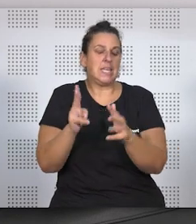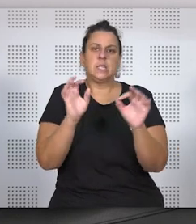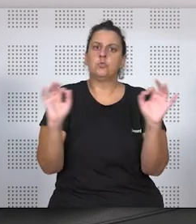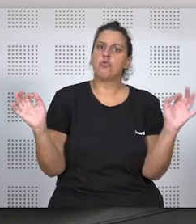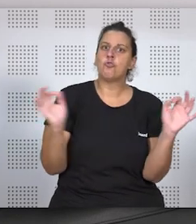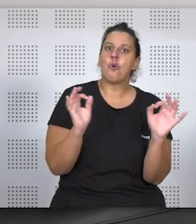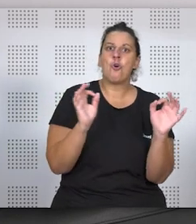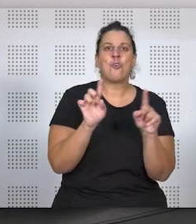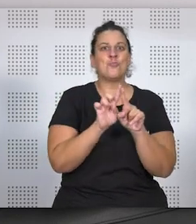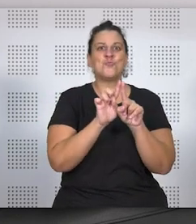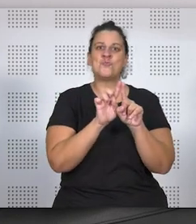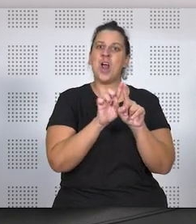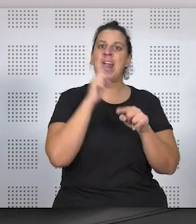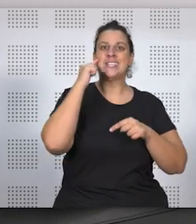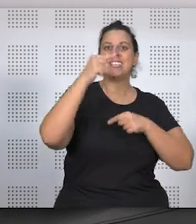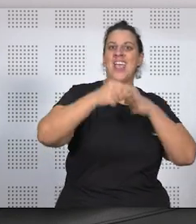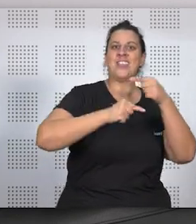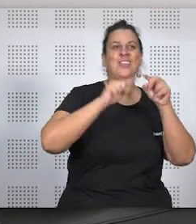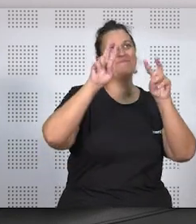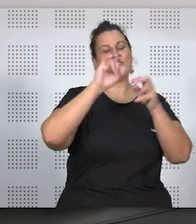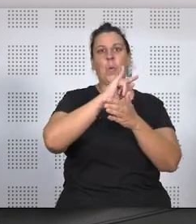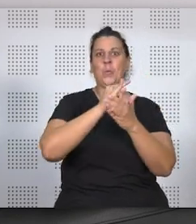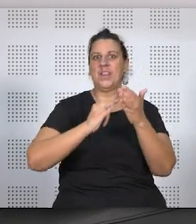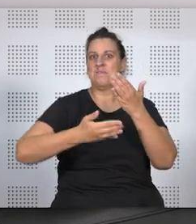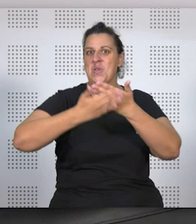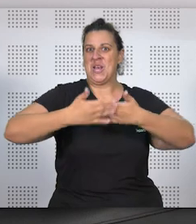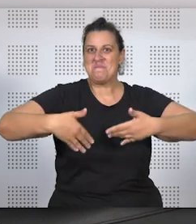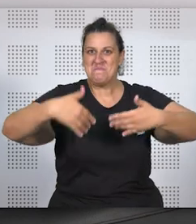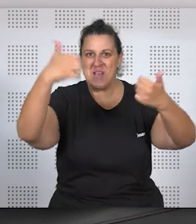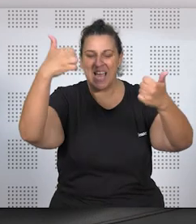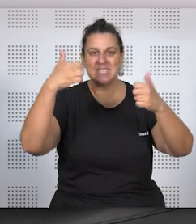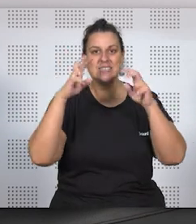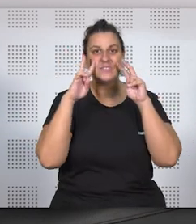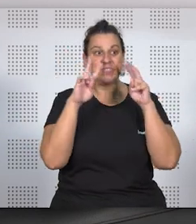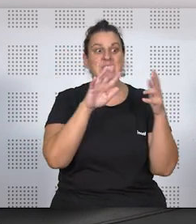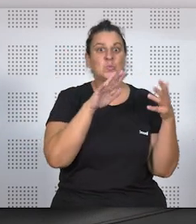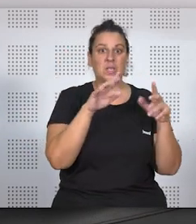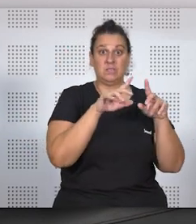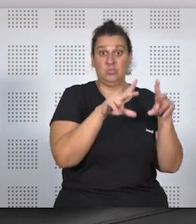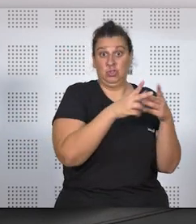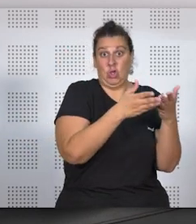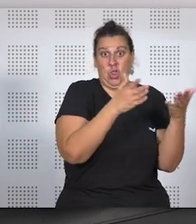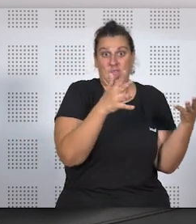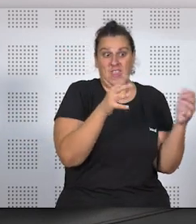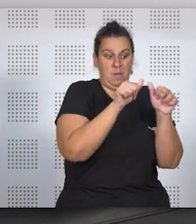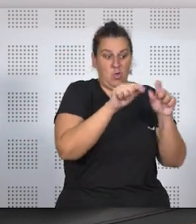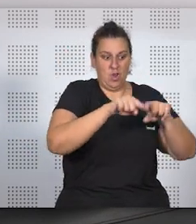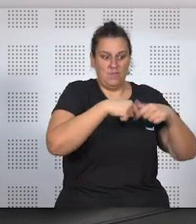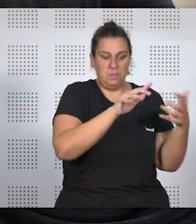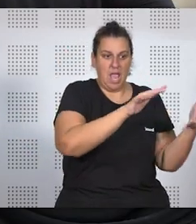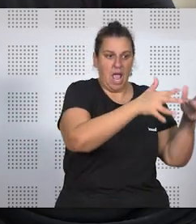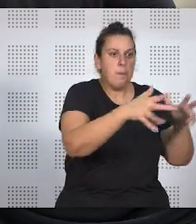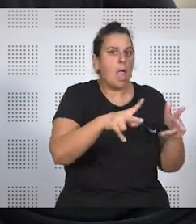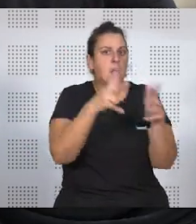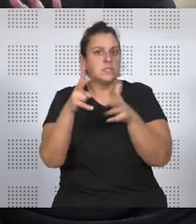contrario hay una huida hacia adelante? ¿En qué medida se reflejan también esos cambios que se están produciendo en los modelos de familia?